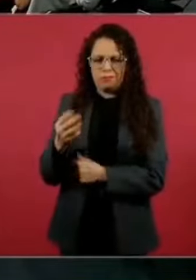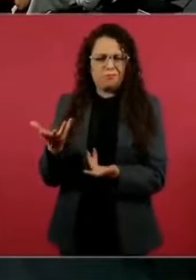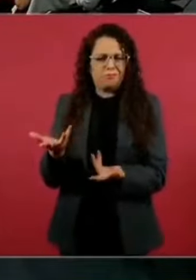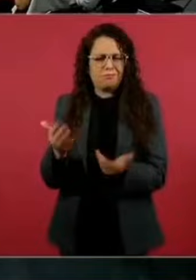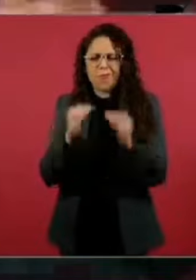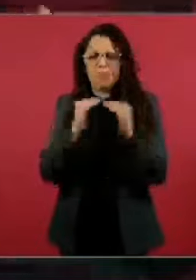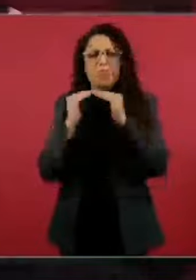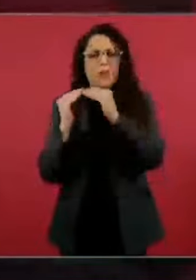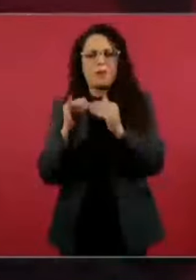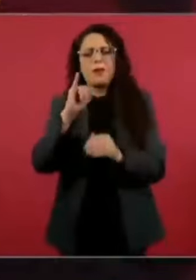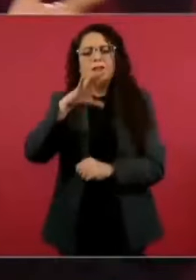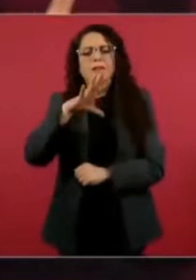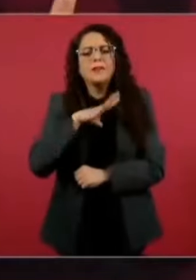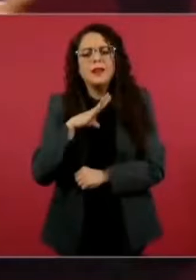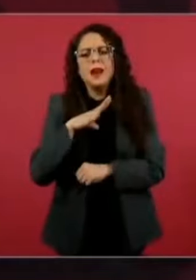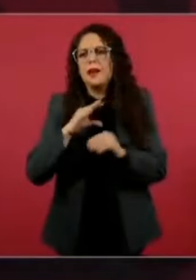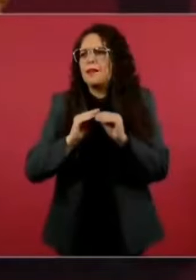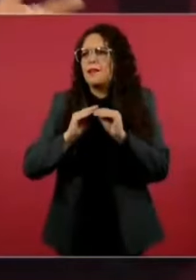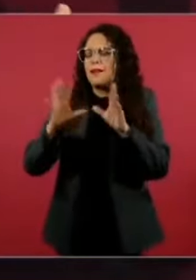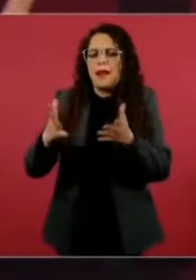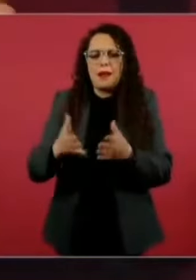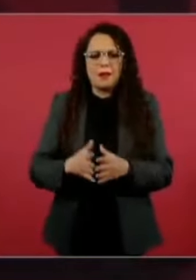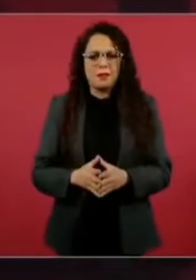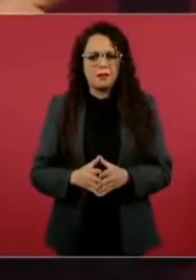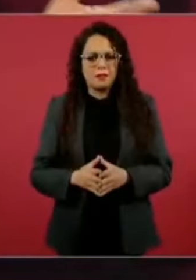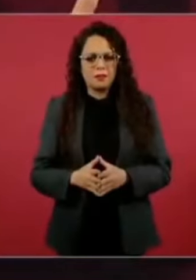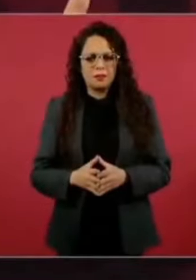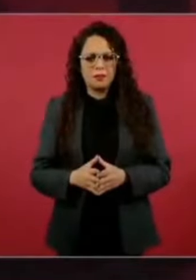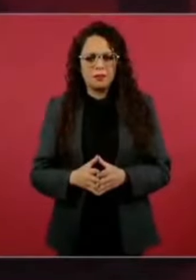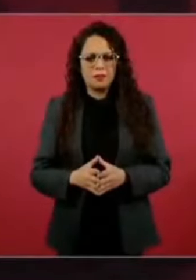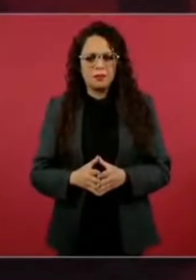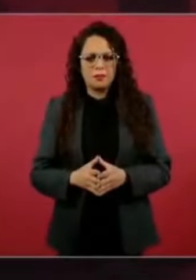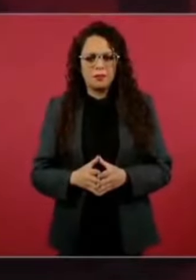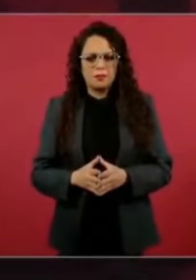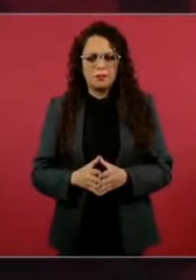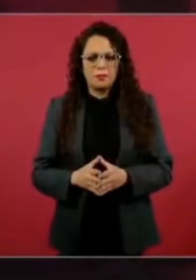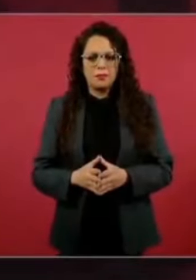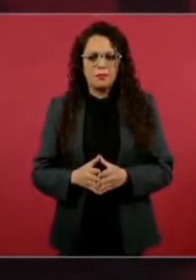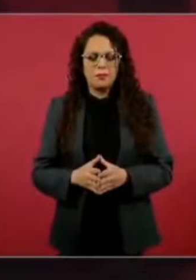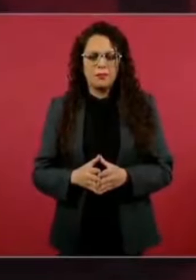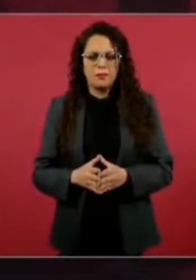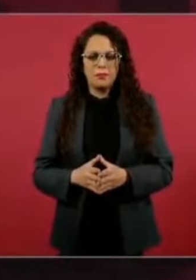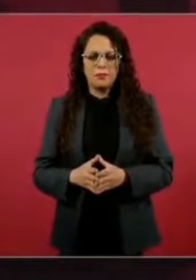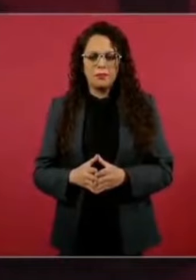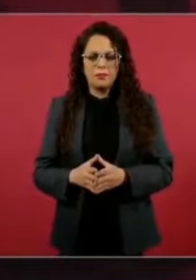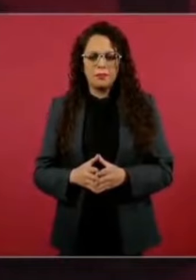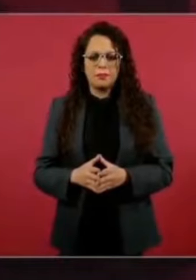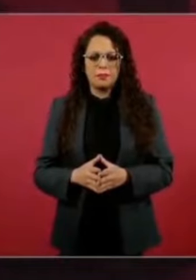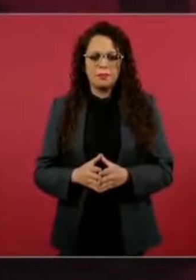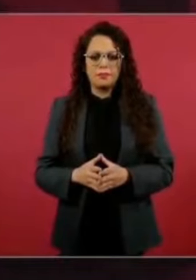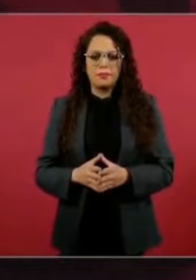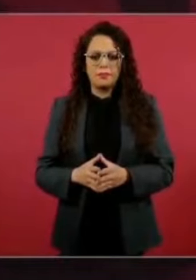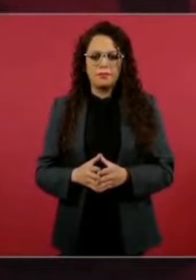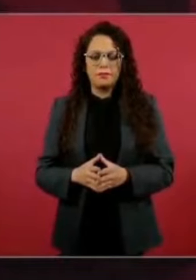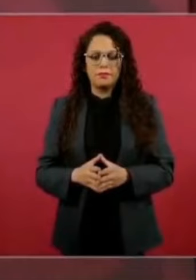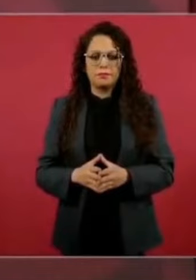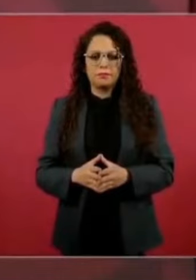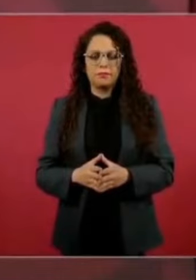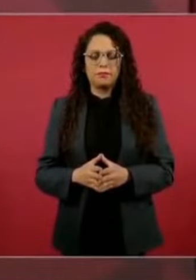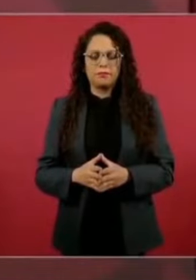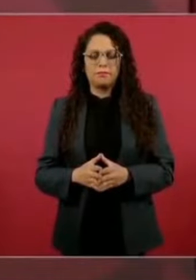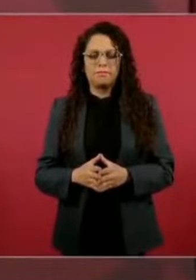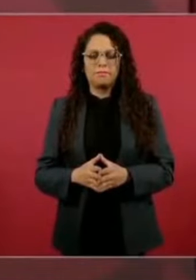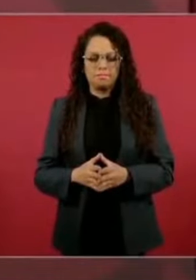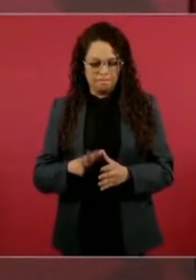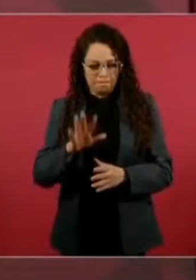incluso autorizada, legalizada. ¿Qué pasa en